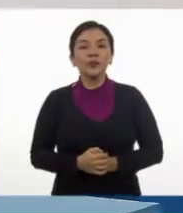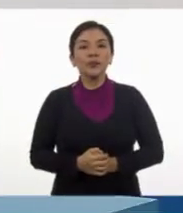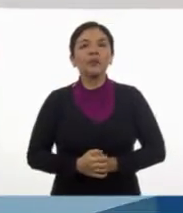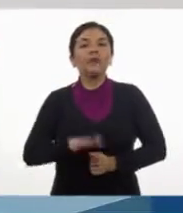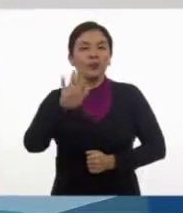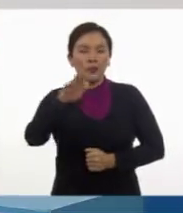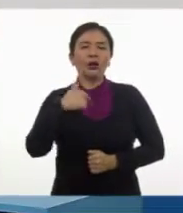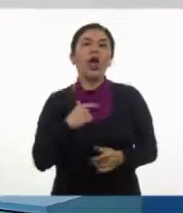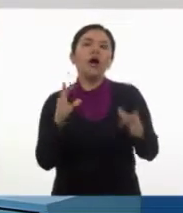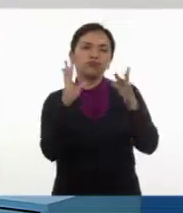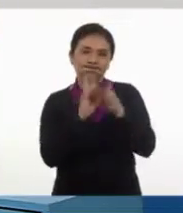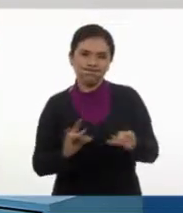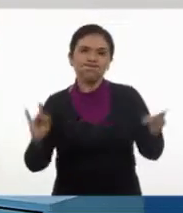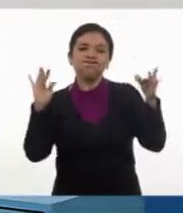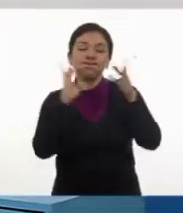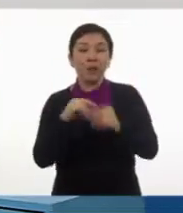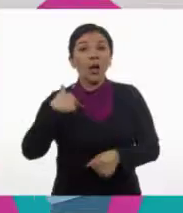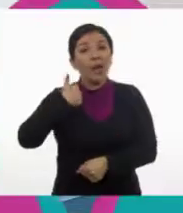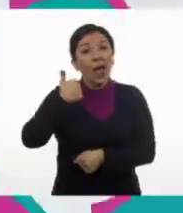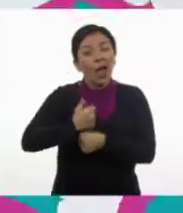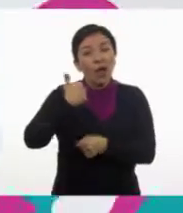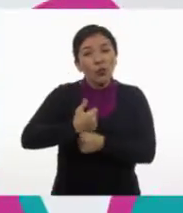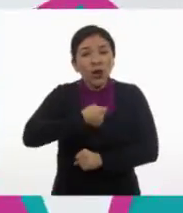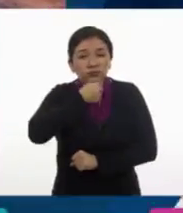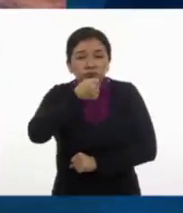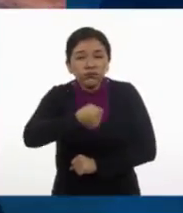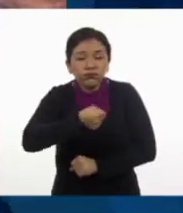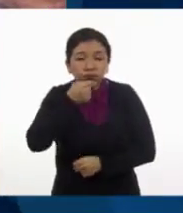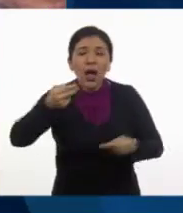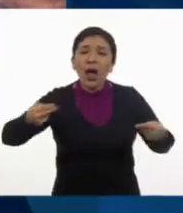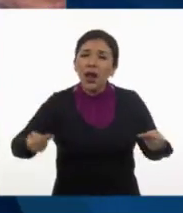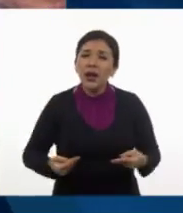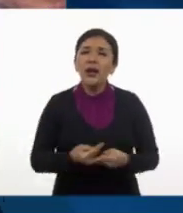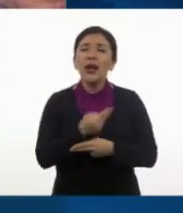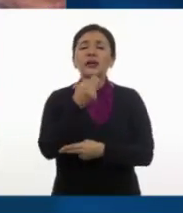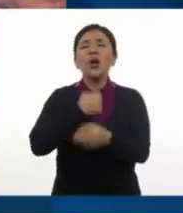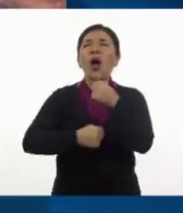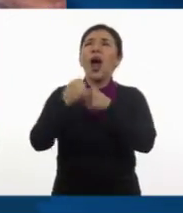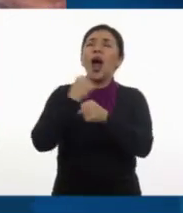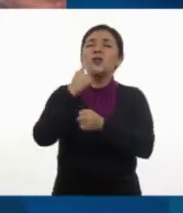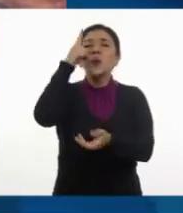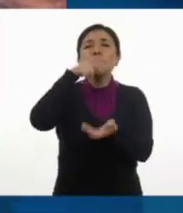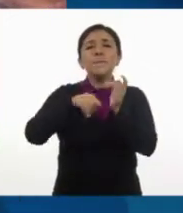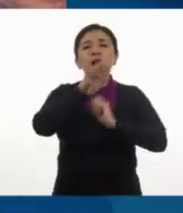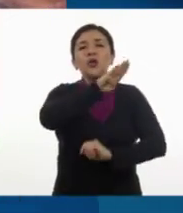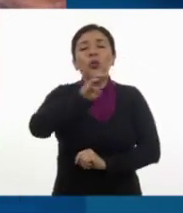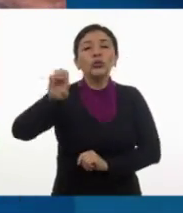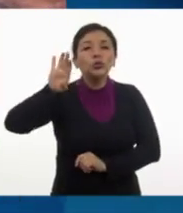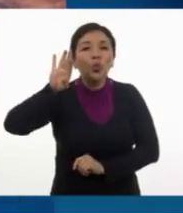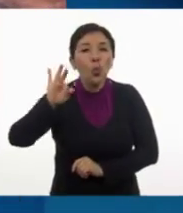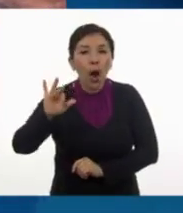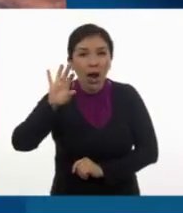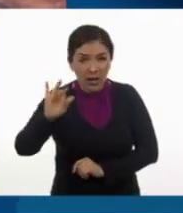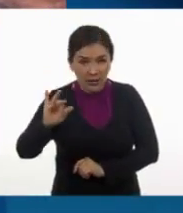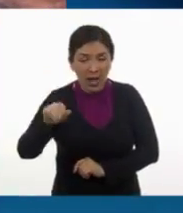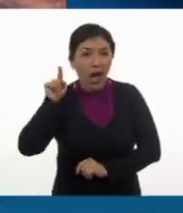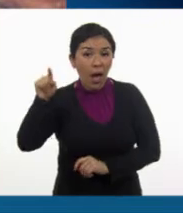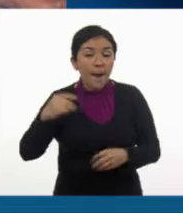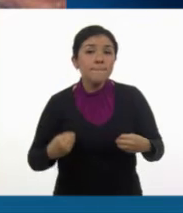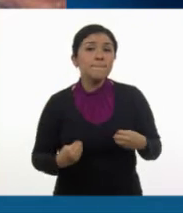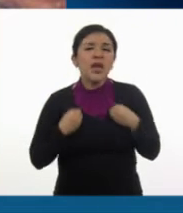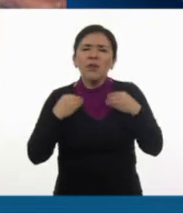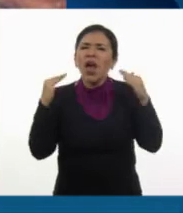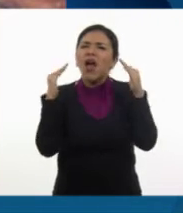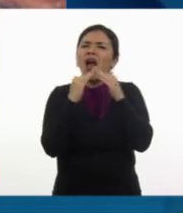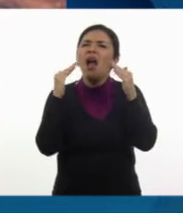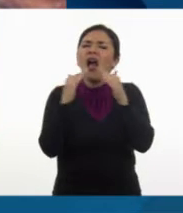Déjenme contarles que mi abuelito nació en 1940 y vive en una